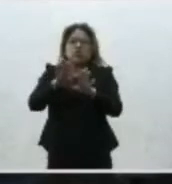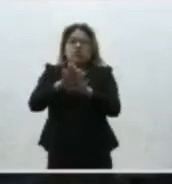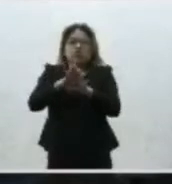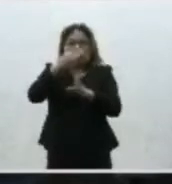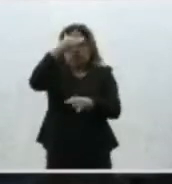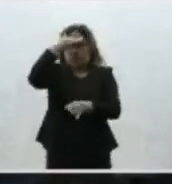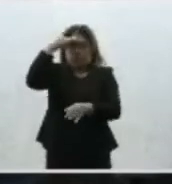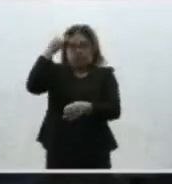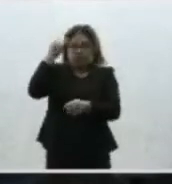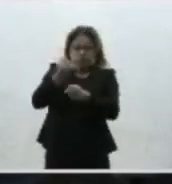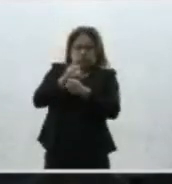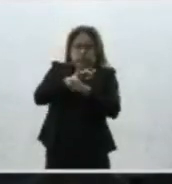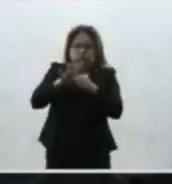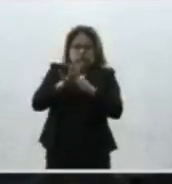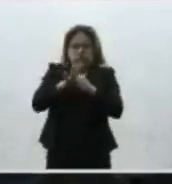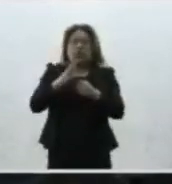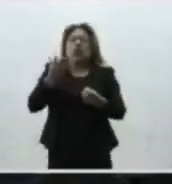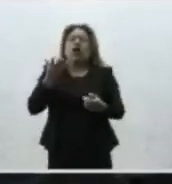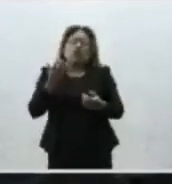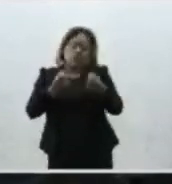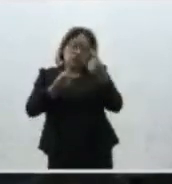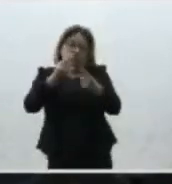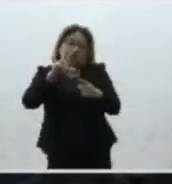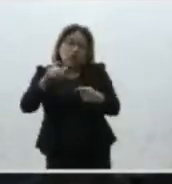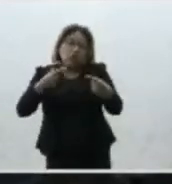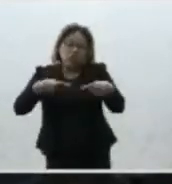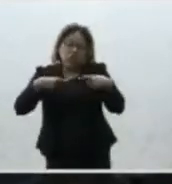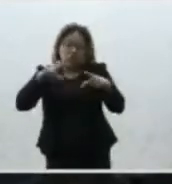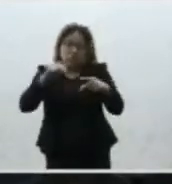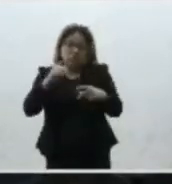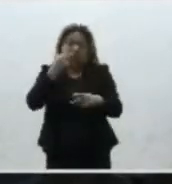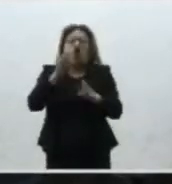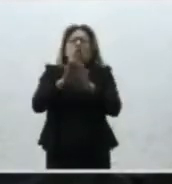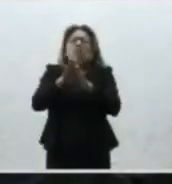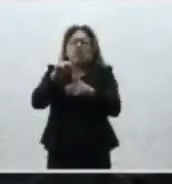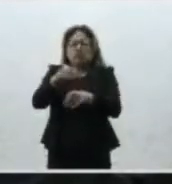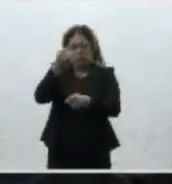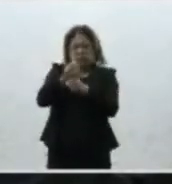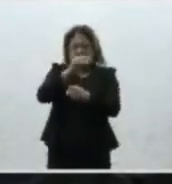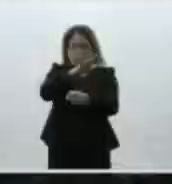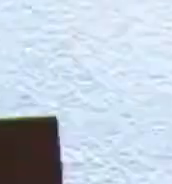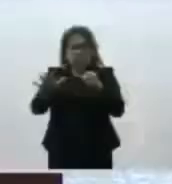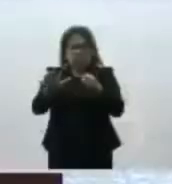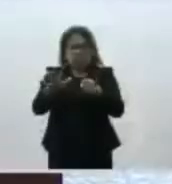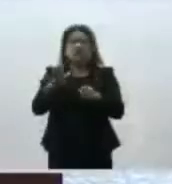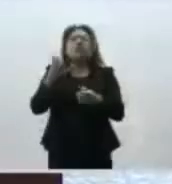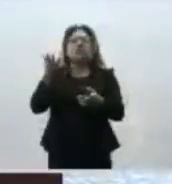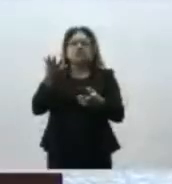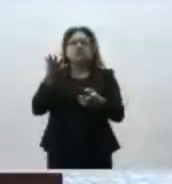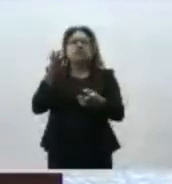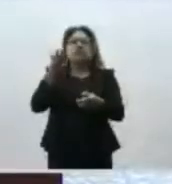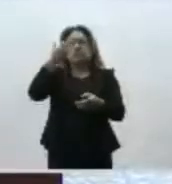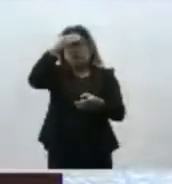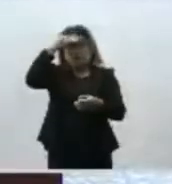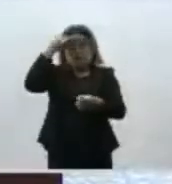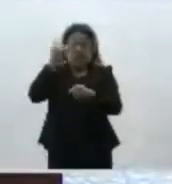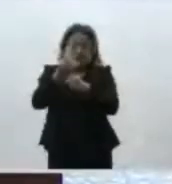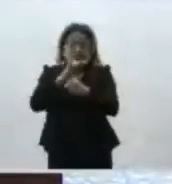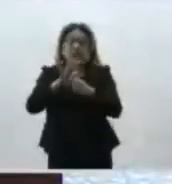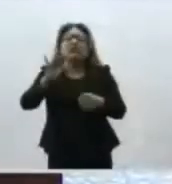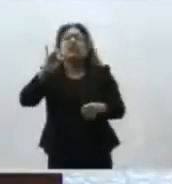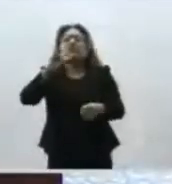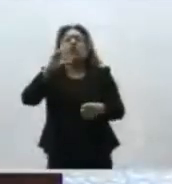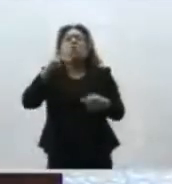y dos el del no reformato impeyos el de presunción de inocencia pues obviamente tiene que ser carga de la prueba de la autoridad